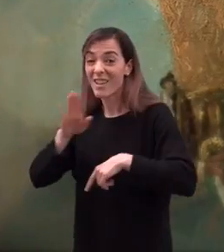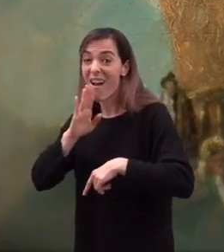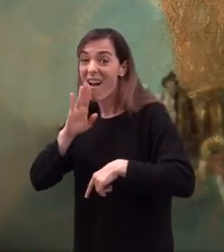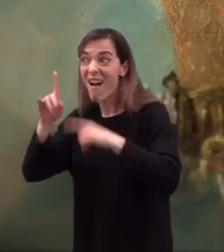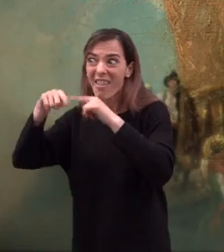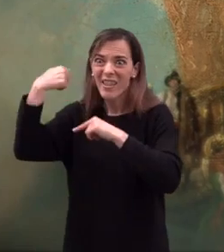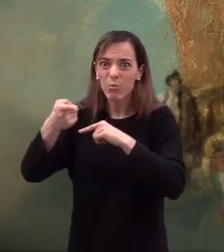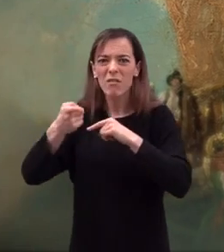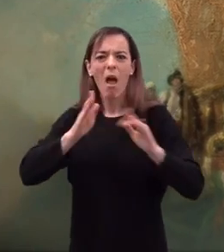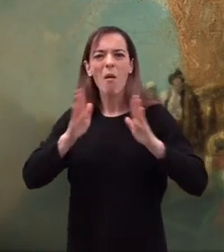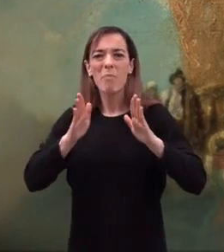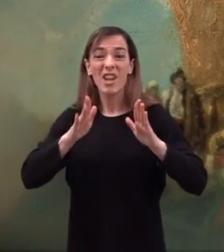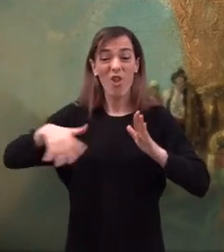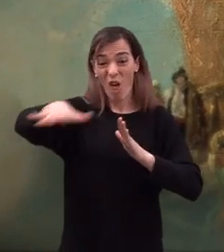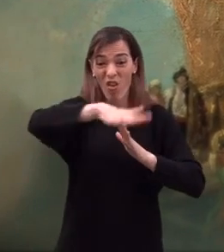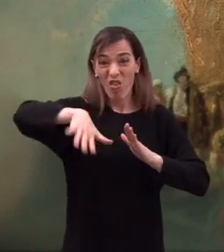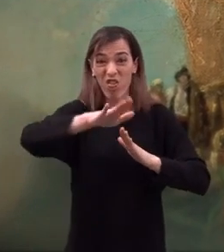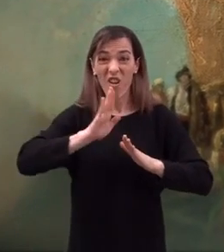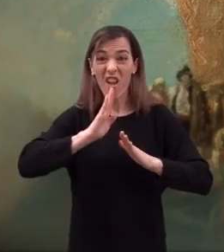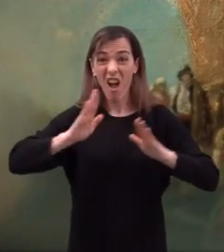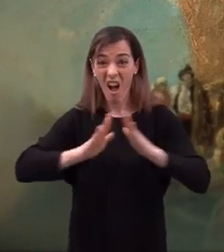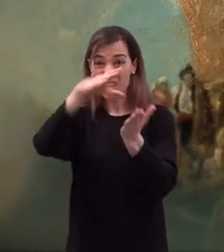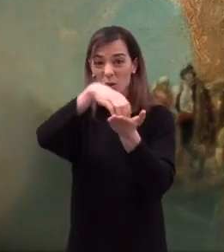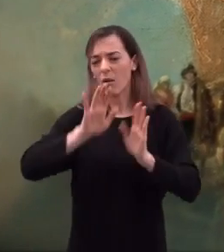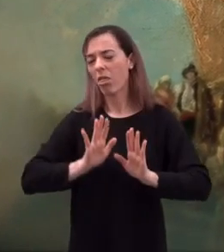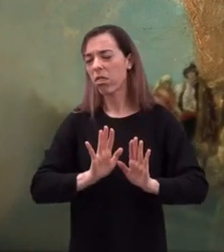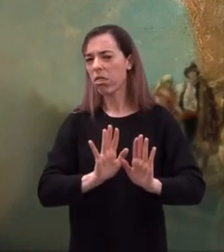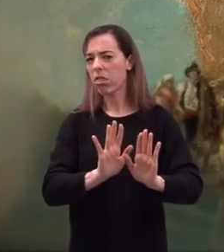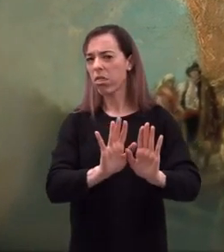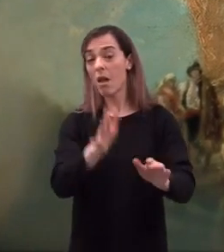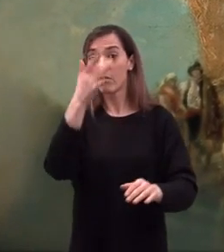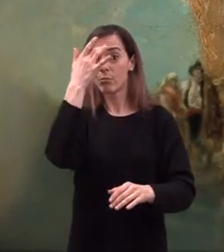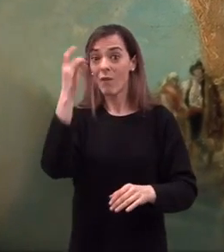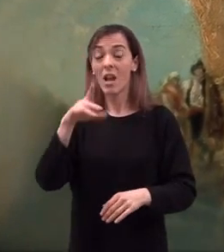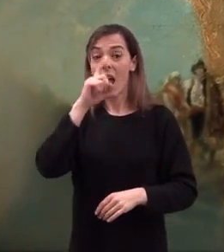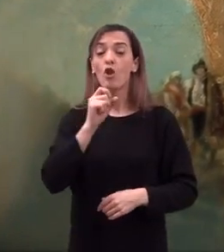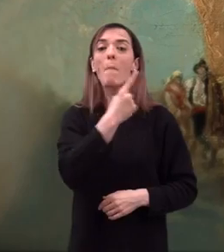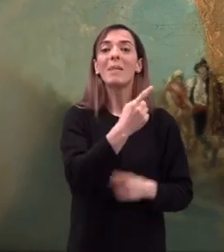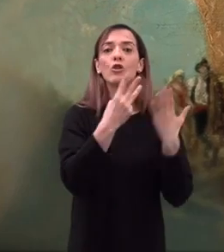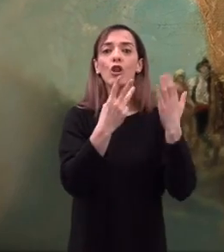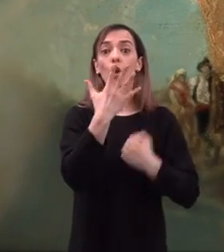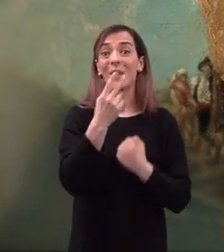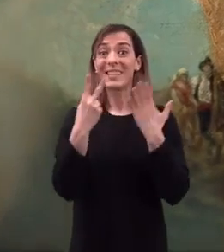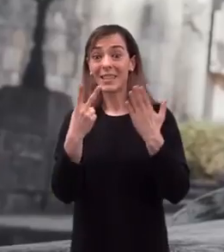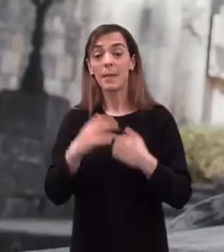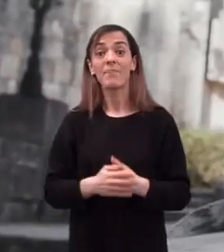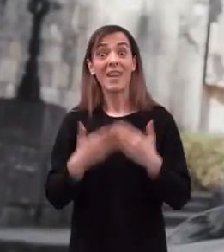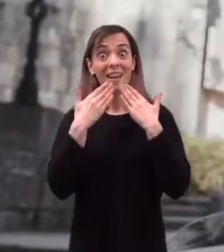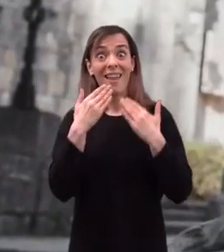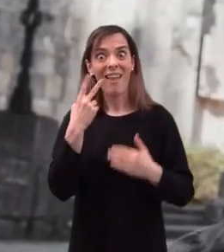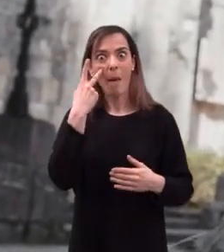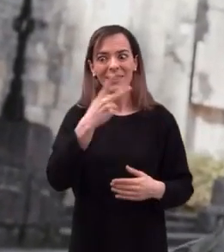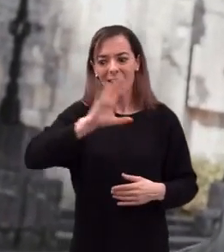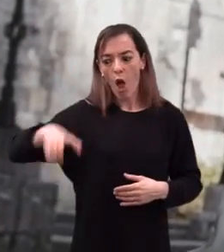Este fracaso llevó a un nuevo periodo de abandono del santuario. Por fin, en 1857,